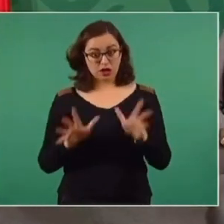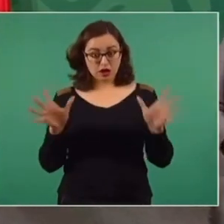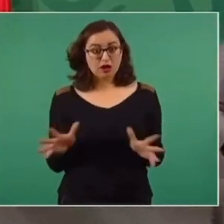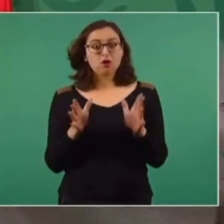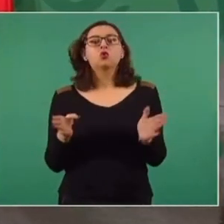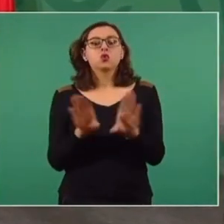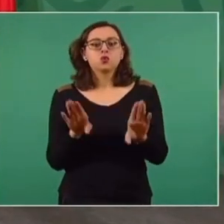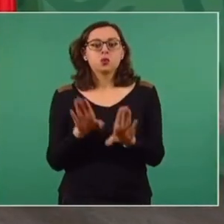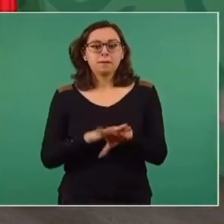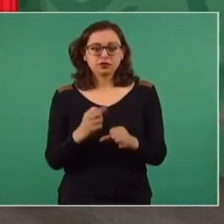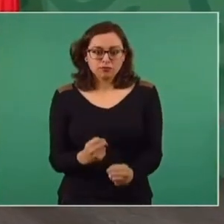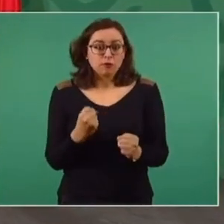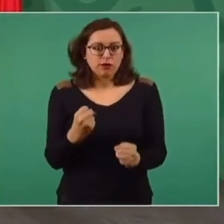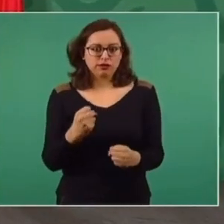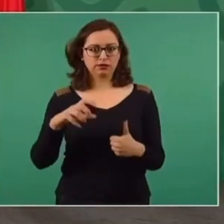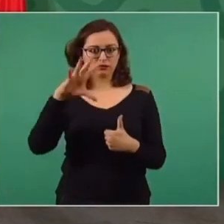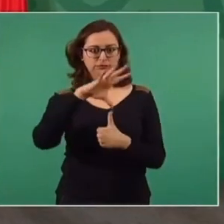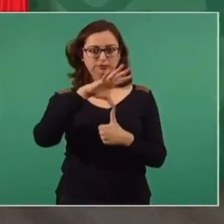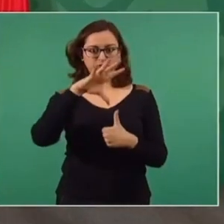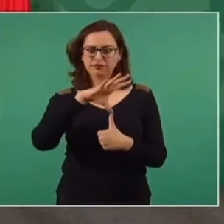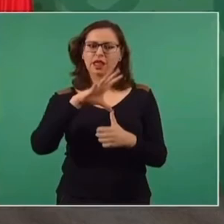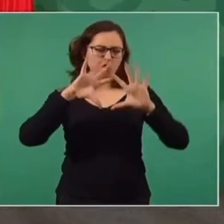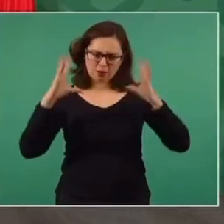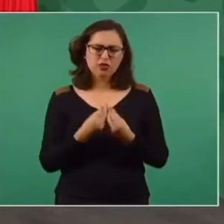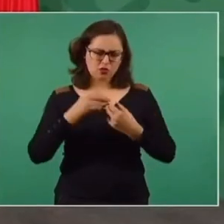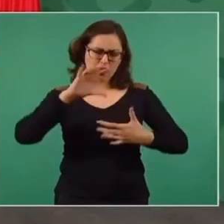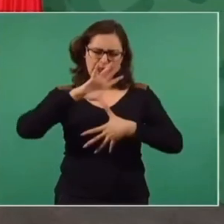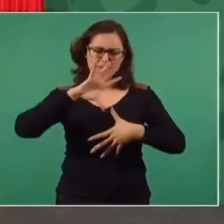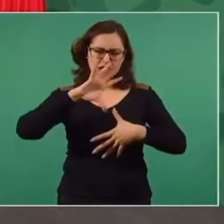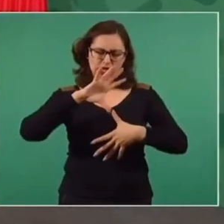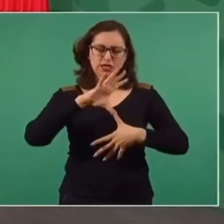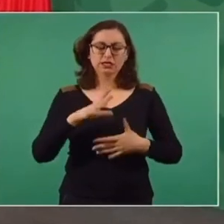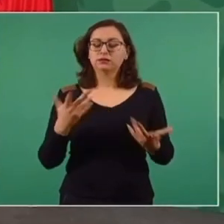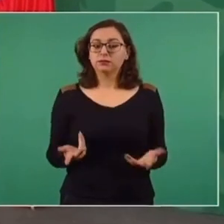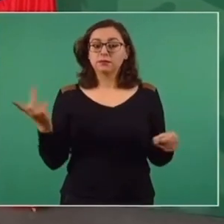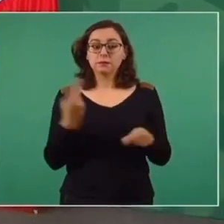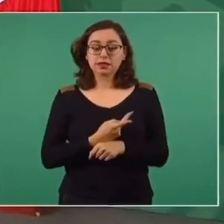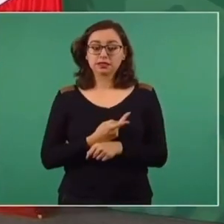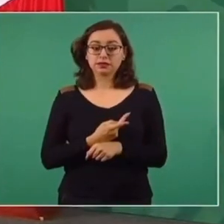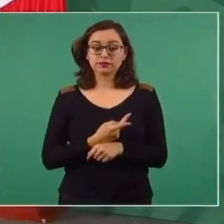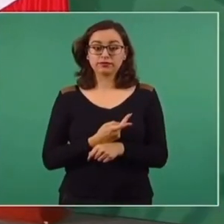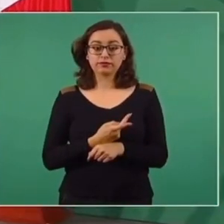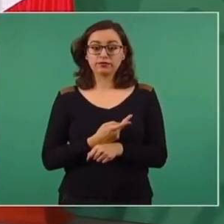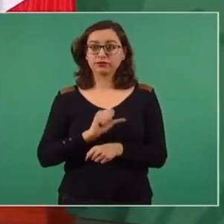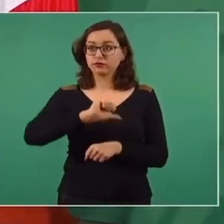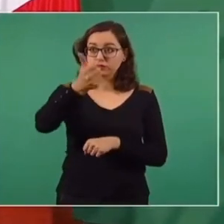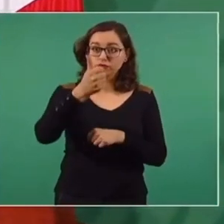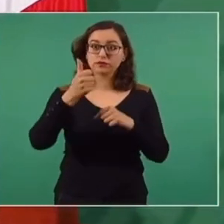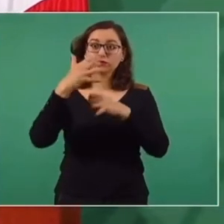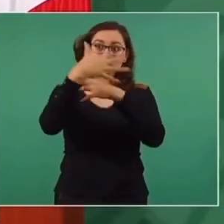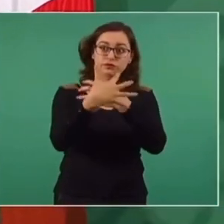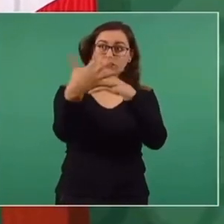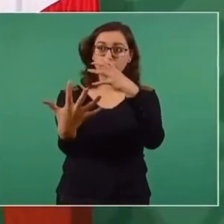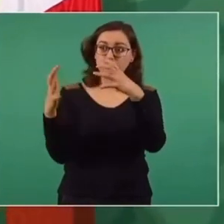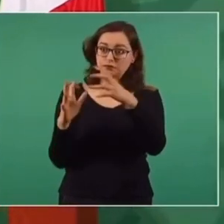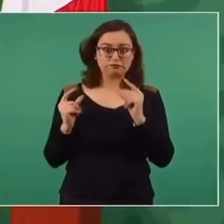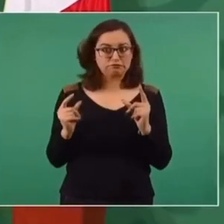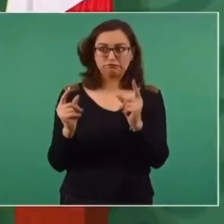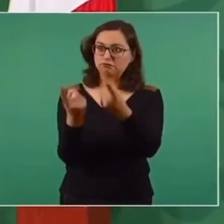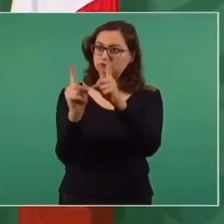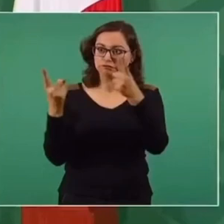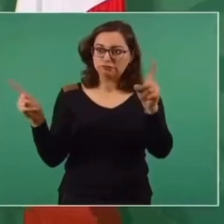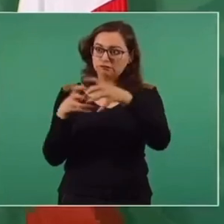fortalecer a América del Norte y a nuestra América frente al avance de otras regiones del mundo,